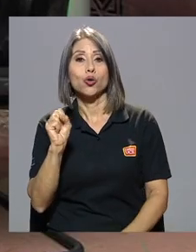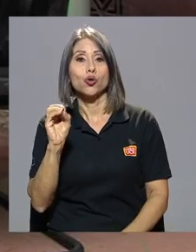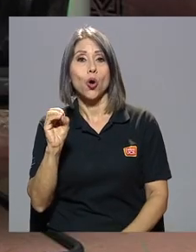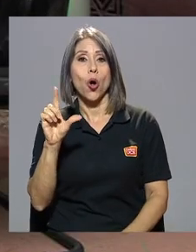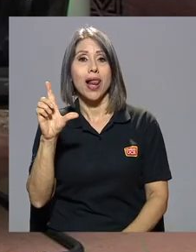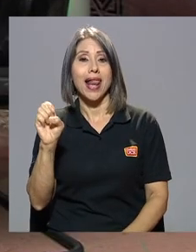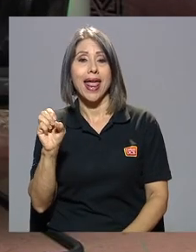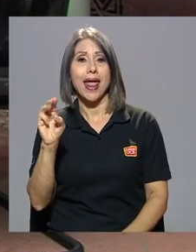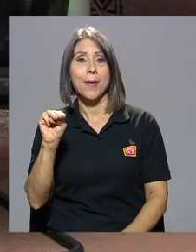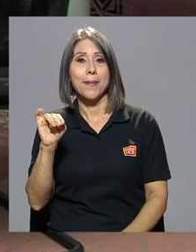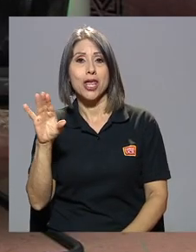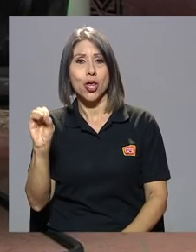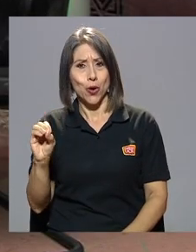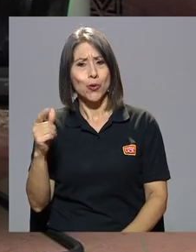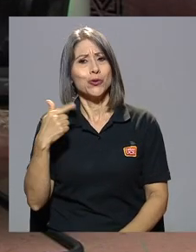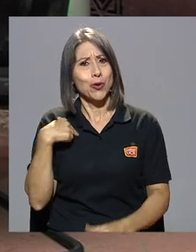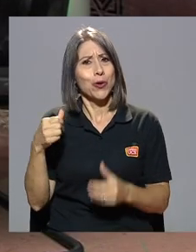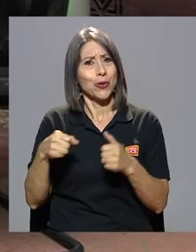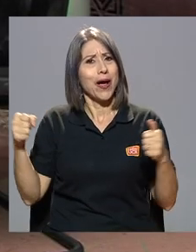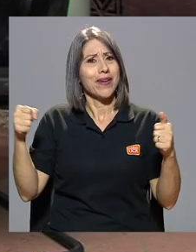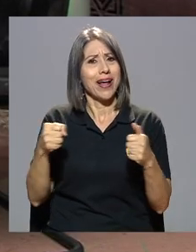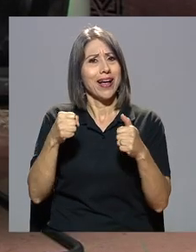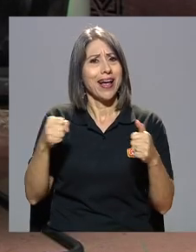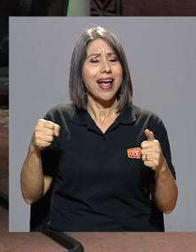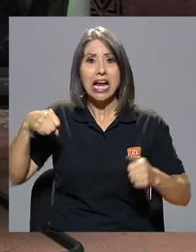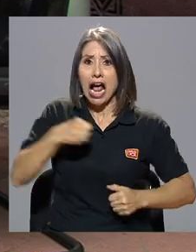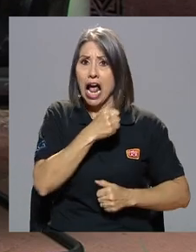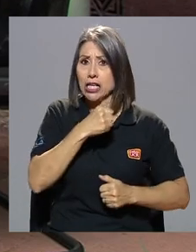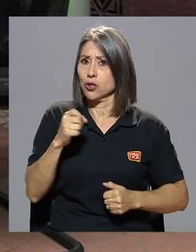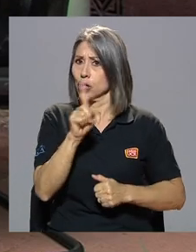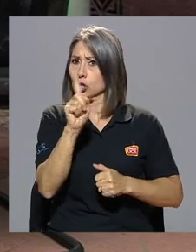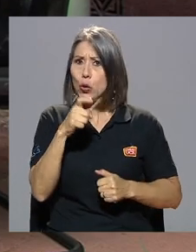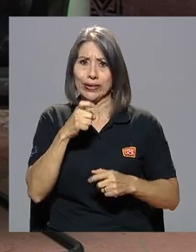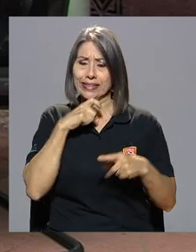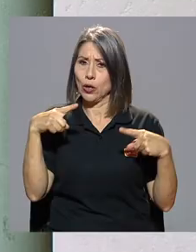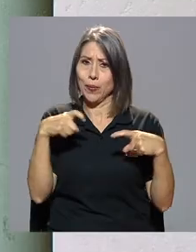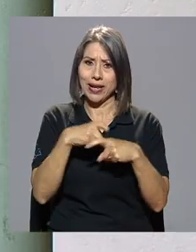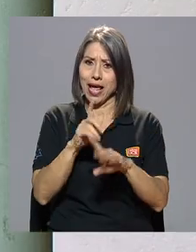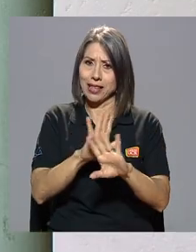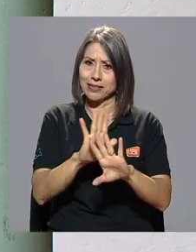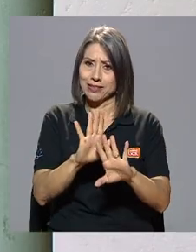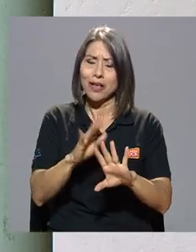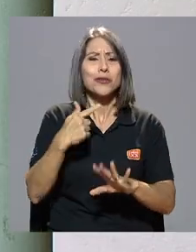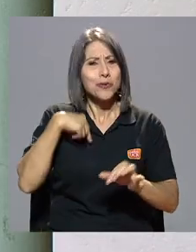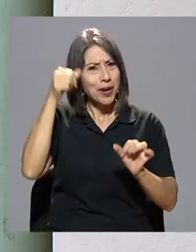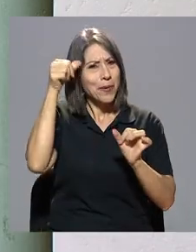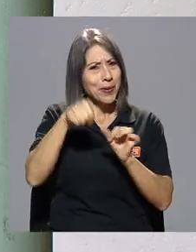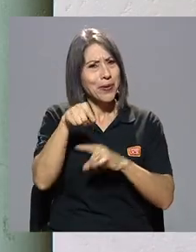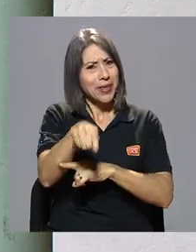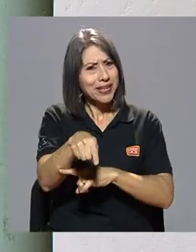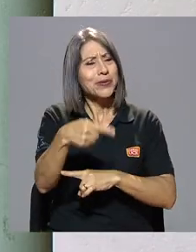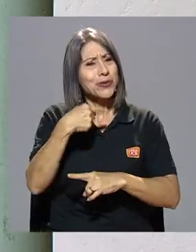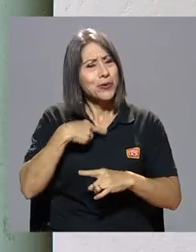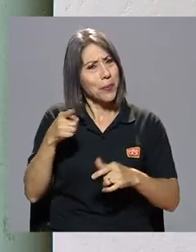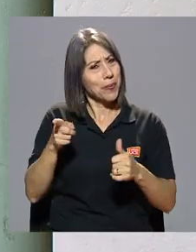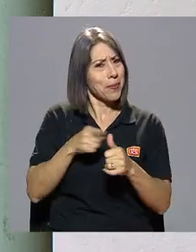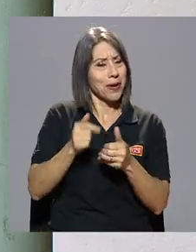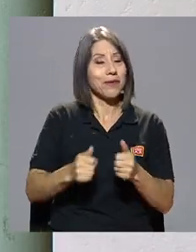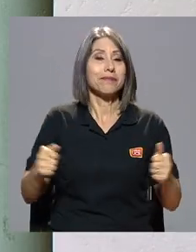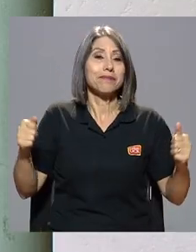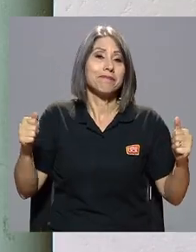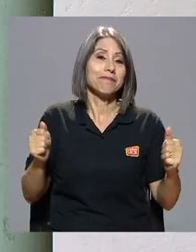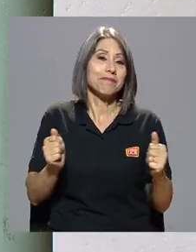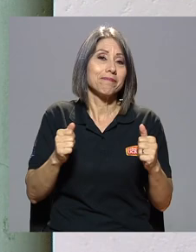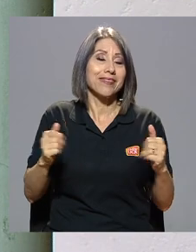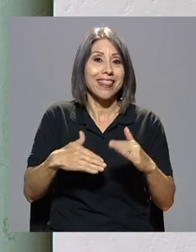Sole Mío, la tocaba en acordeón. Y piecitas que no eran muy complicadas, sí, me acuerdo de eso, y tocaba en el local.